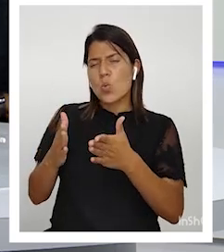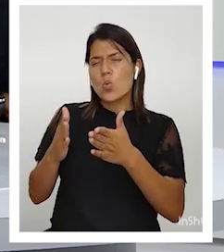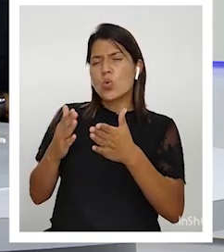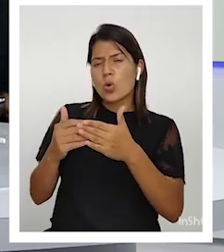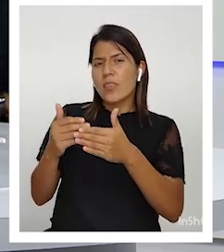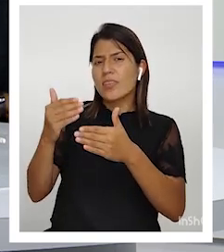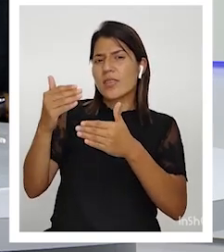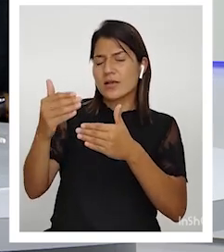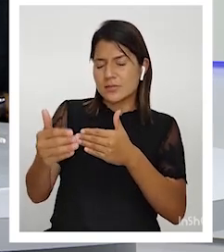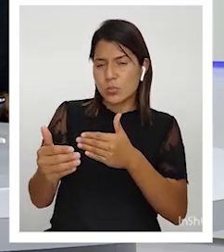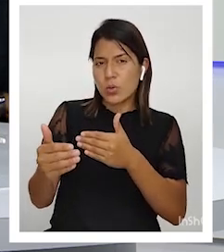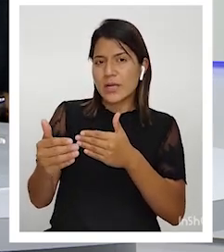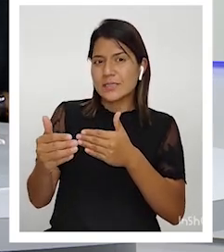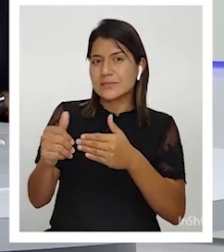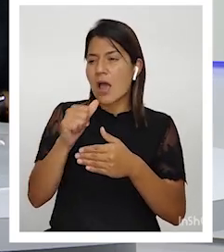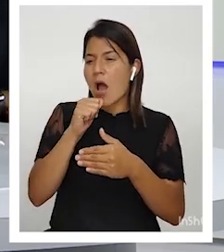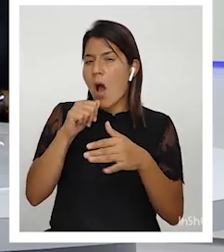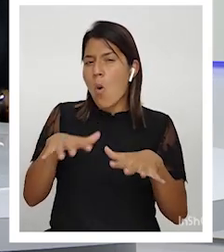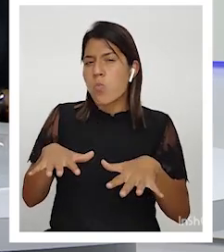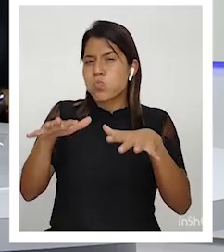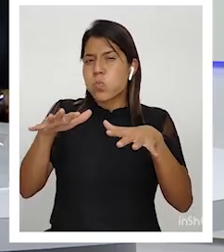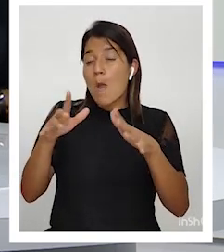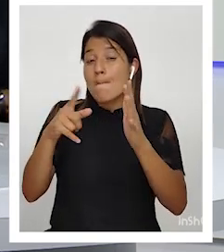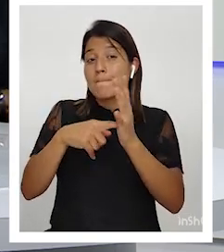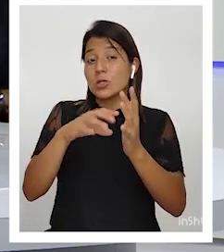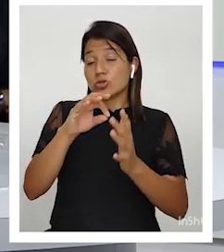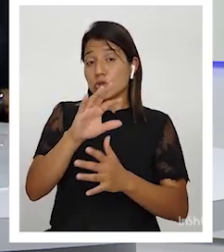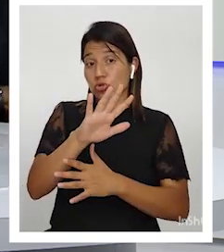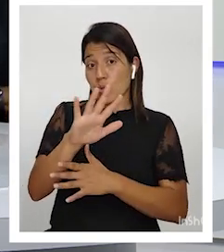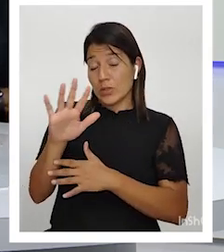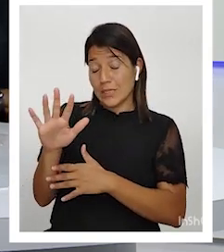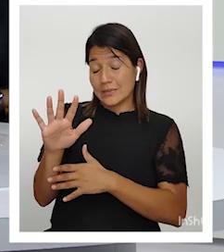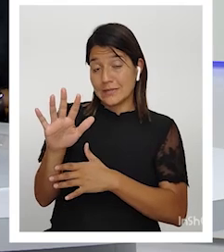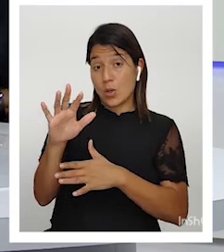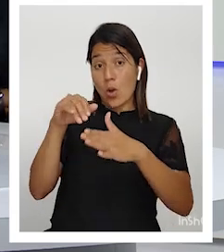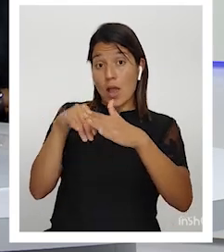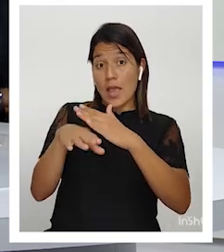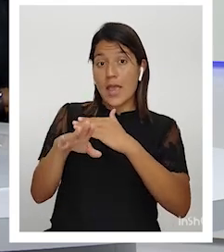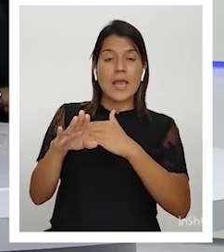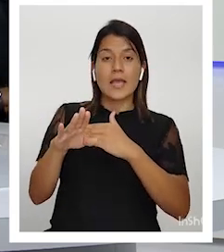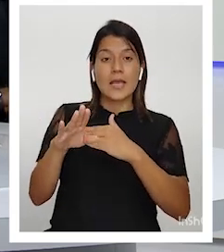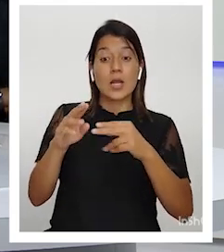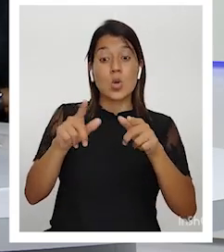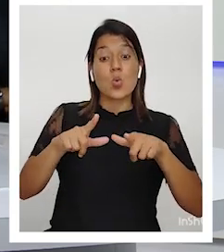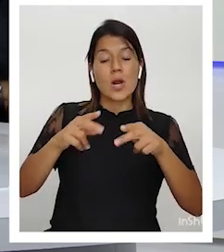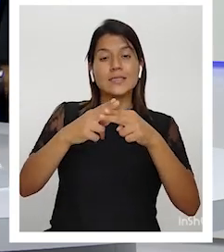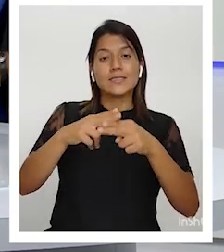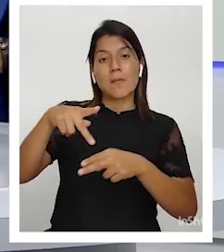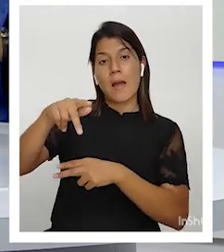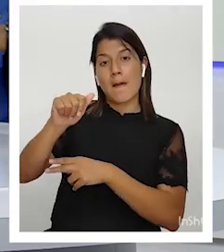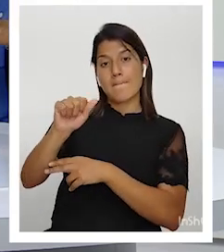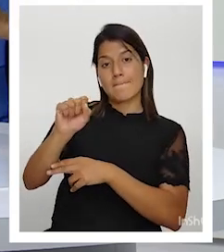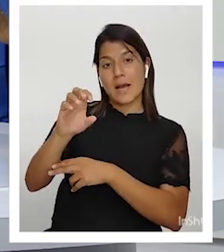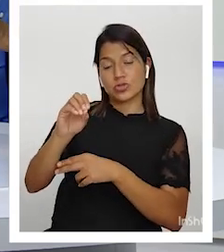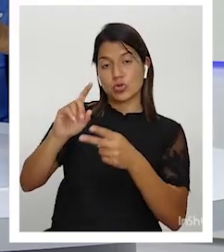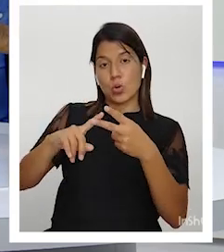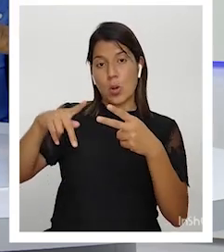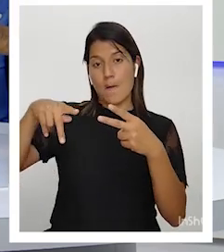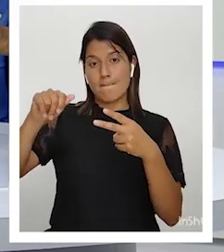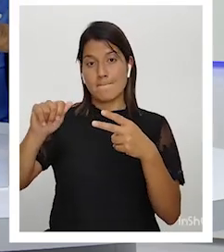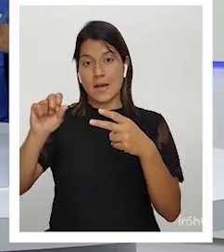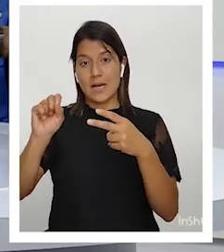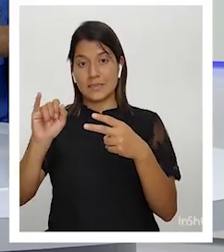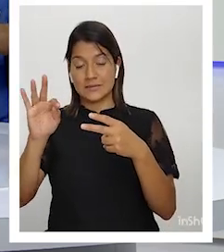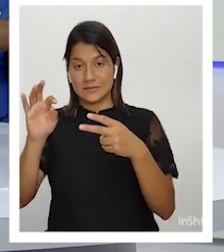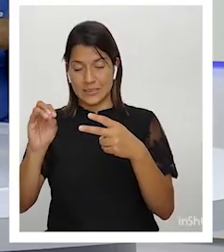después de las inundaciones del año 55, en el paso y el pasito, y habían logrado